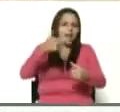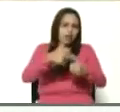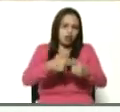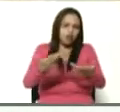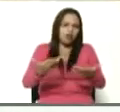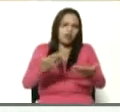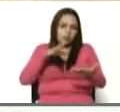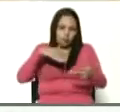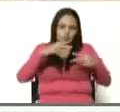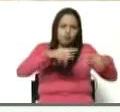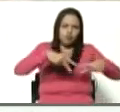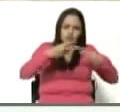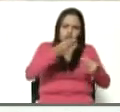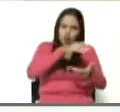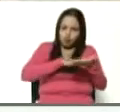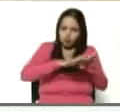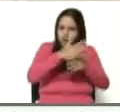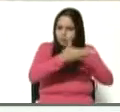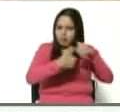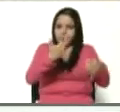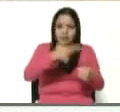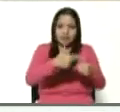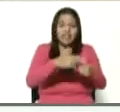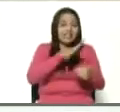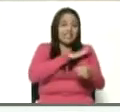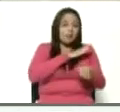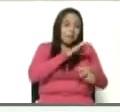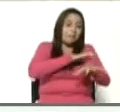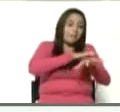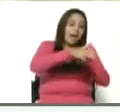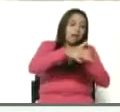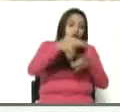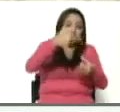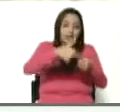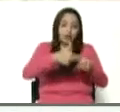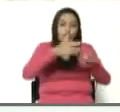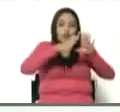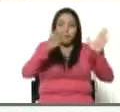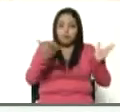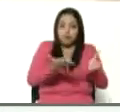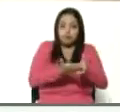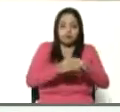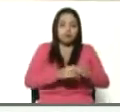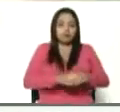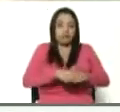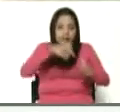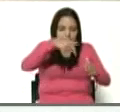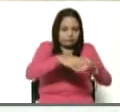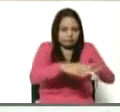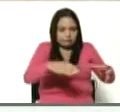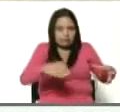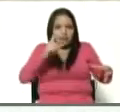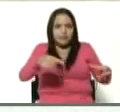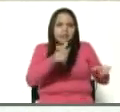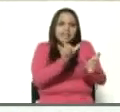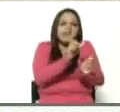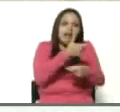vamos a recuperar como potencia petrolera, tenemos las mayores reservas de petróleo del mundo, una de las mayores reservas de gas,